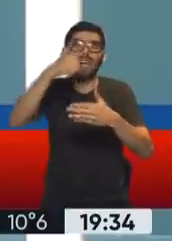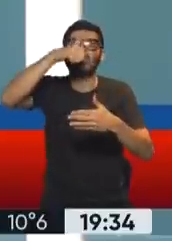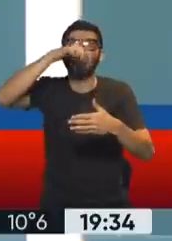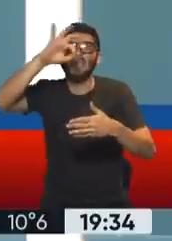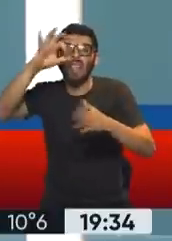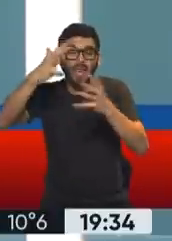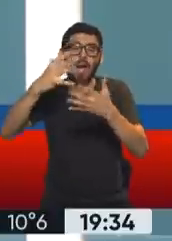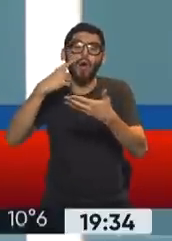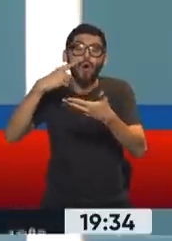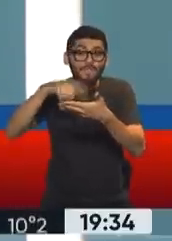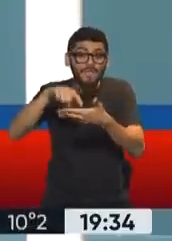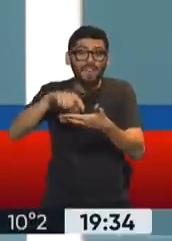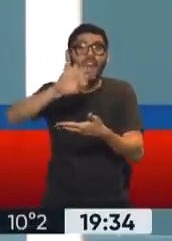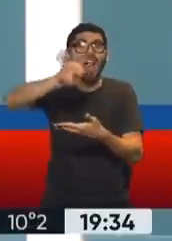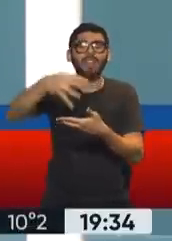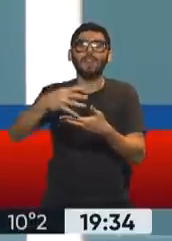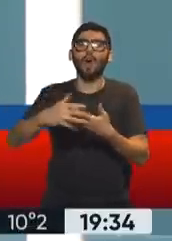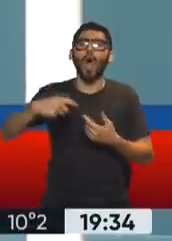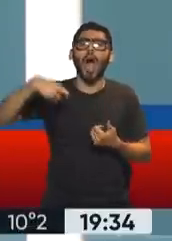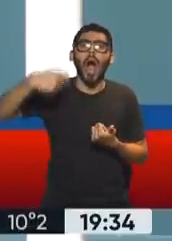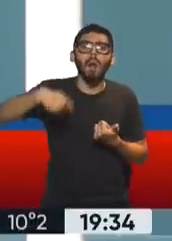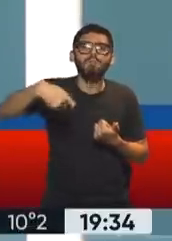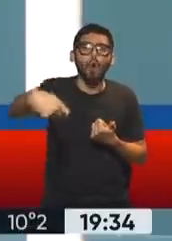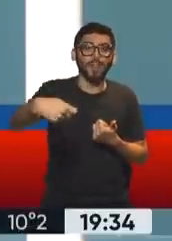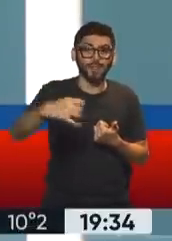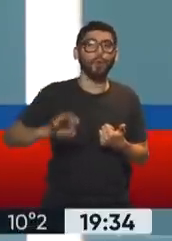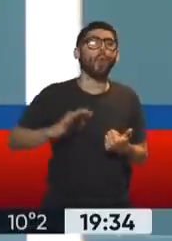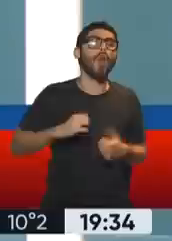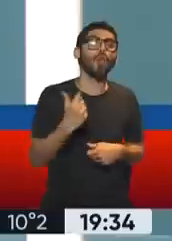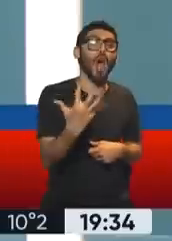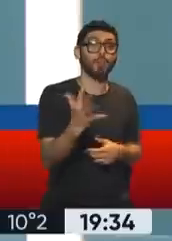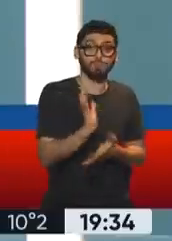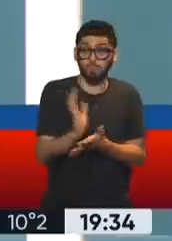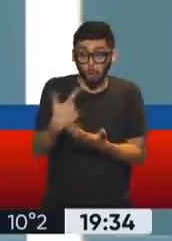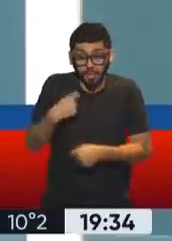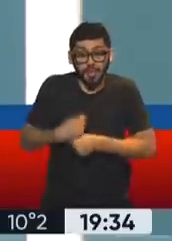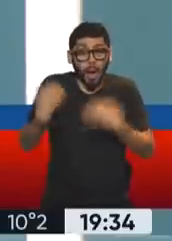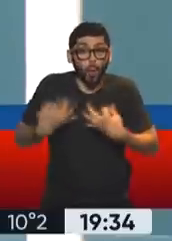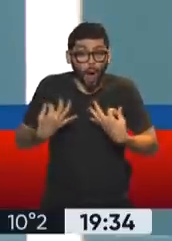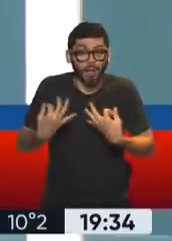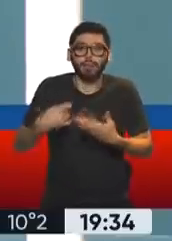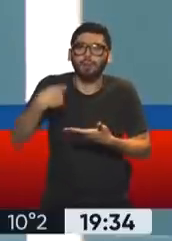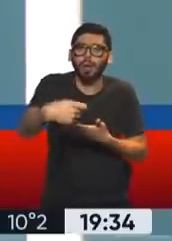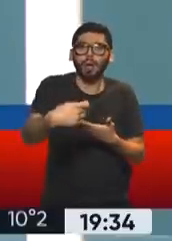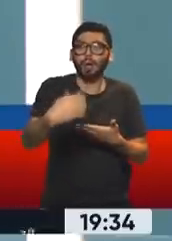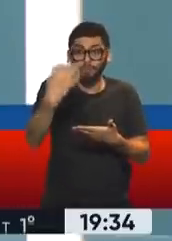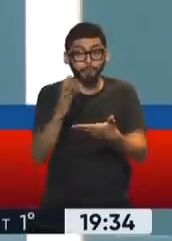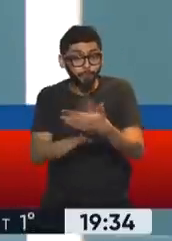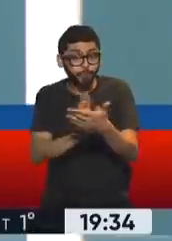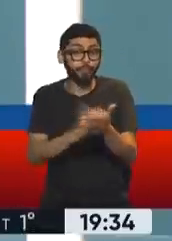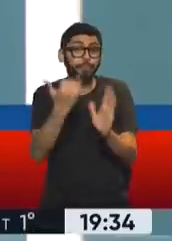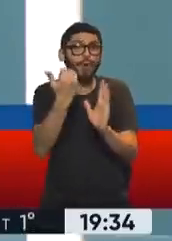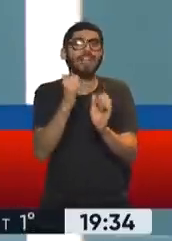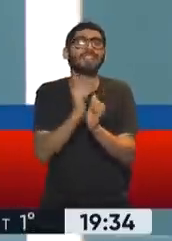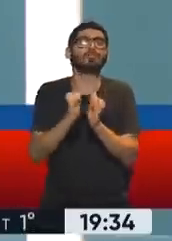tus aportes, esos años que vos consideras que tienen que haber estado aportados, porque trabajaste, si están o no, en tu historia